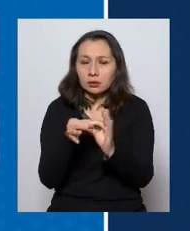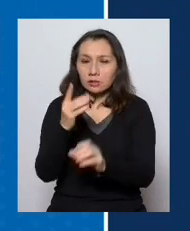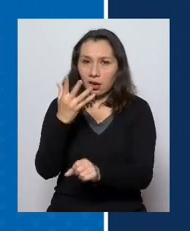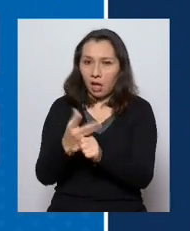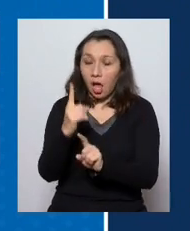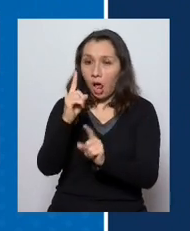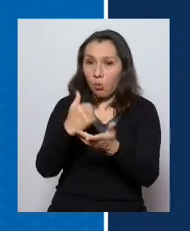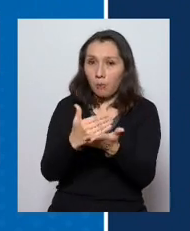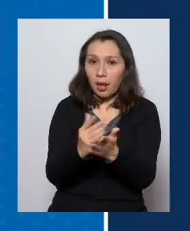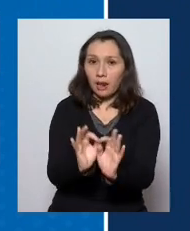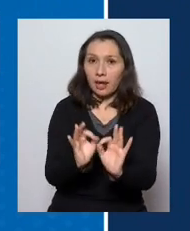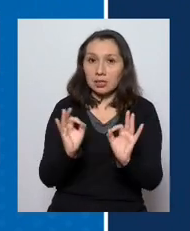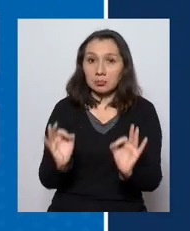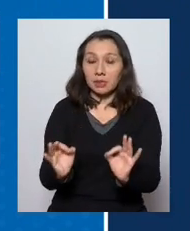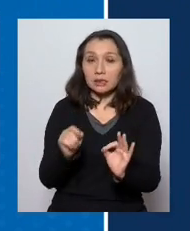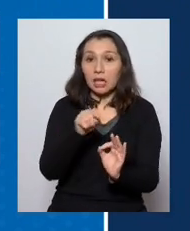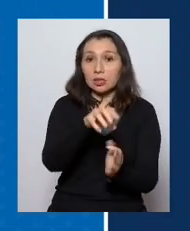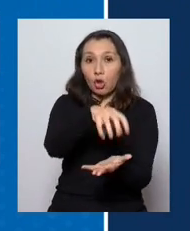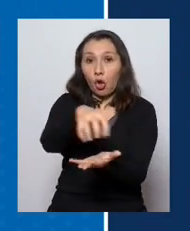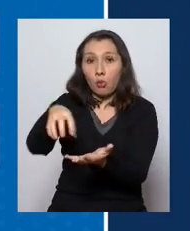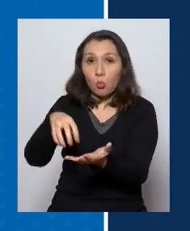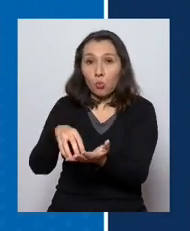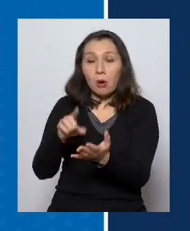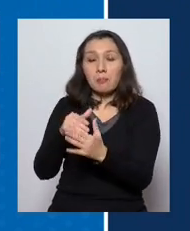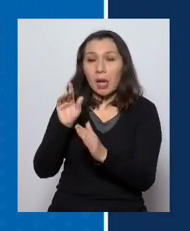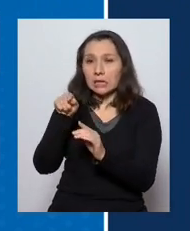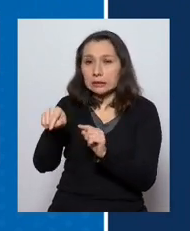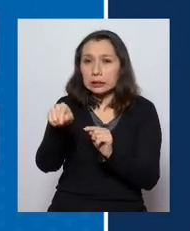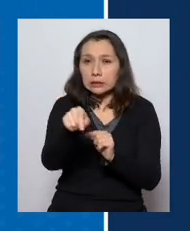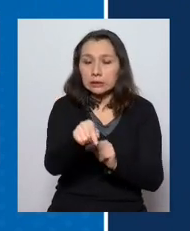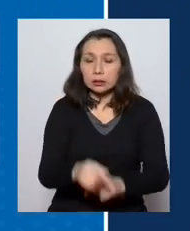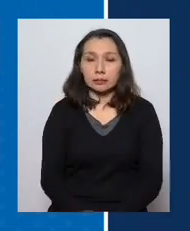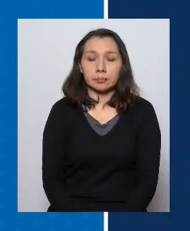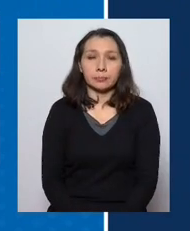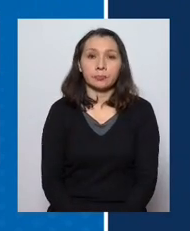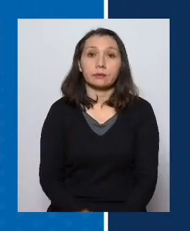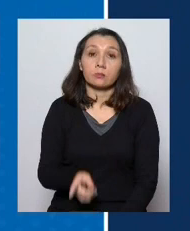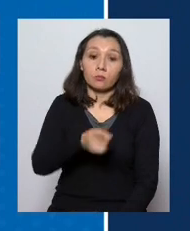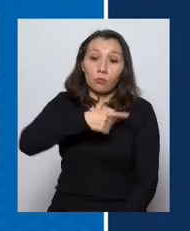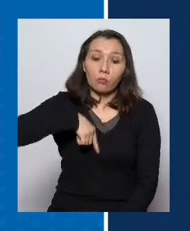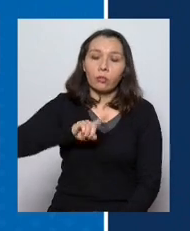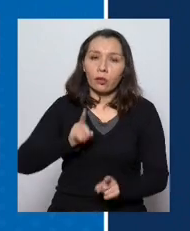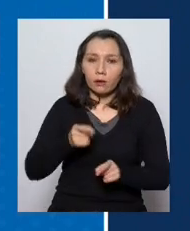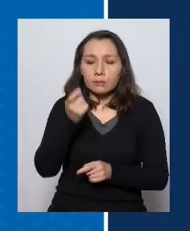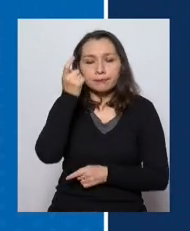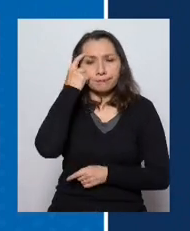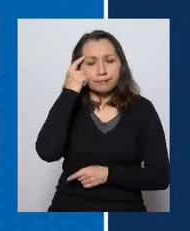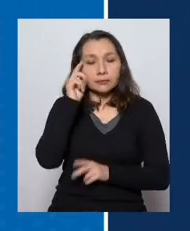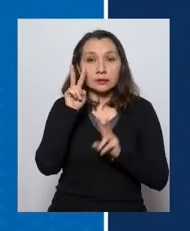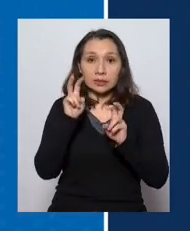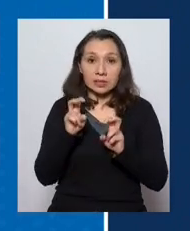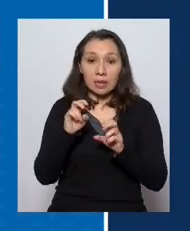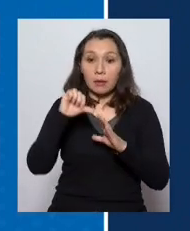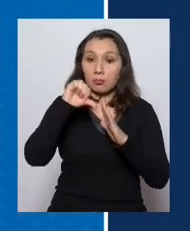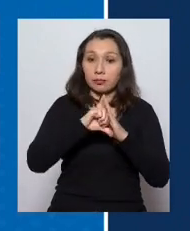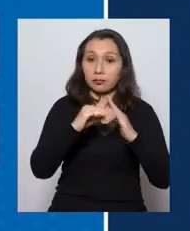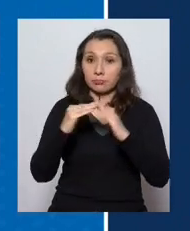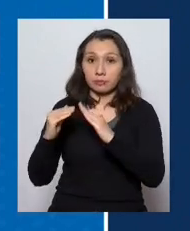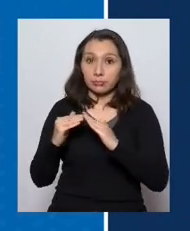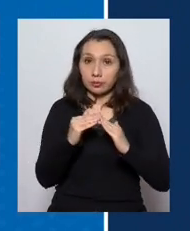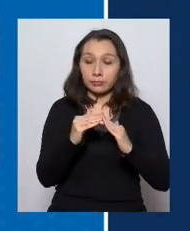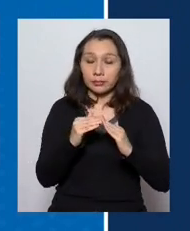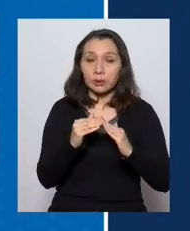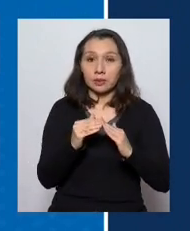habrá algún plan especial para esas comunas en particular? A ver, nosotros tenemos que estar conscientes que los efectos de la cuarentena